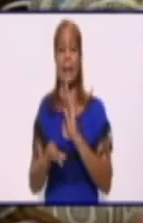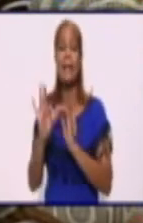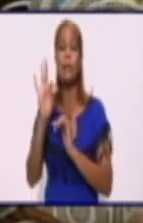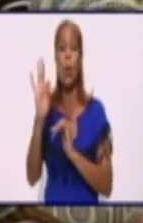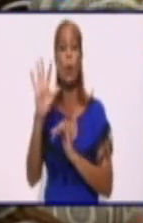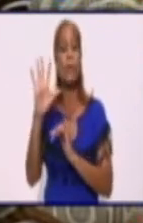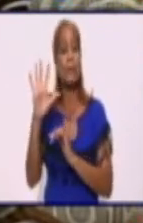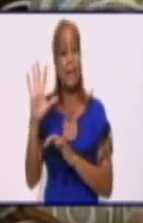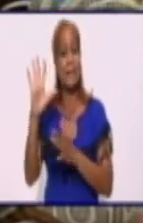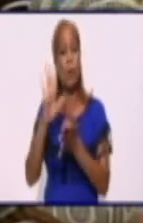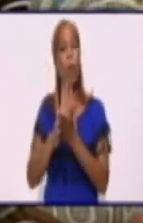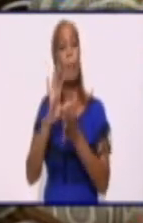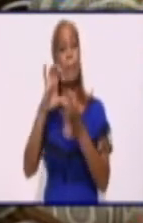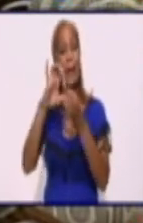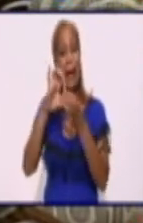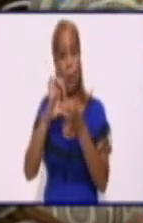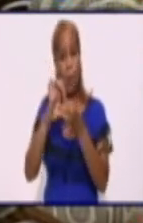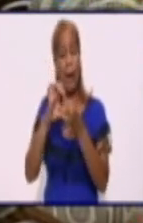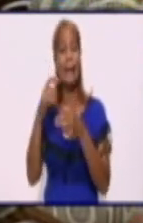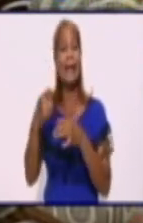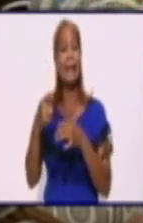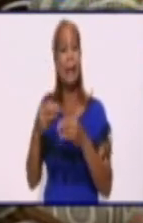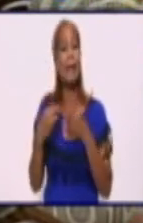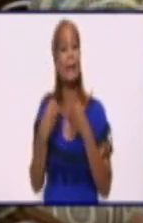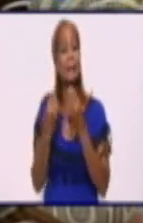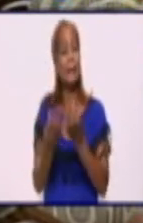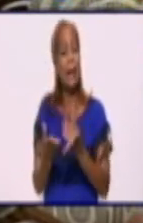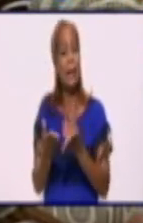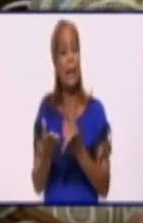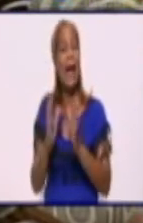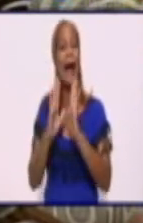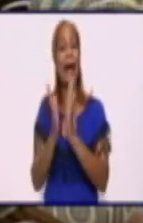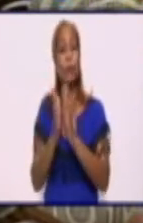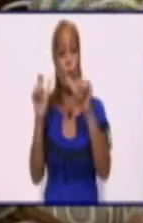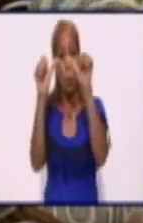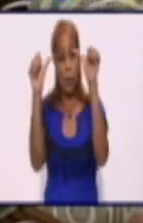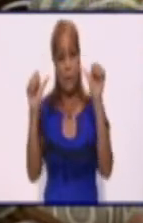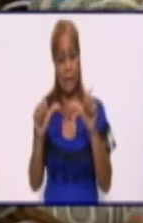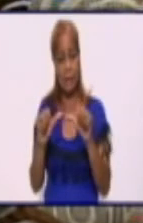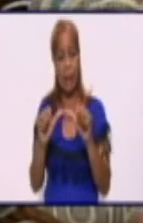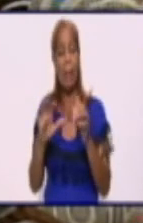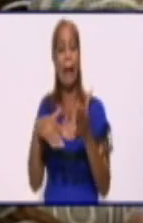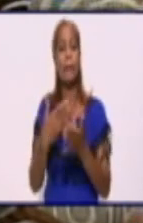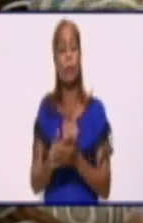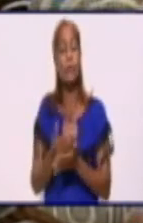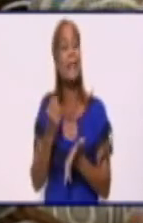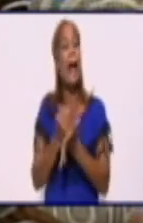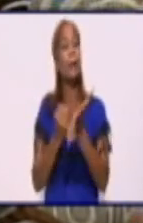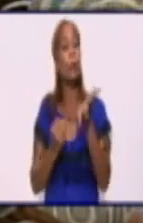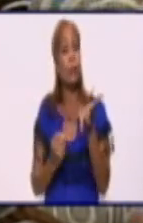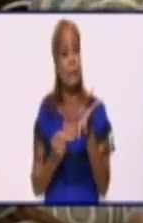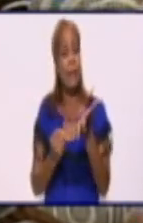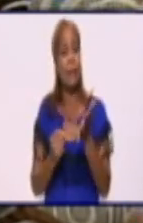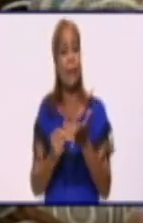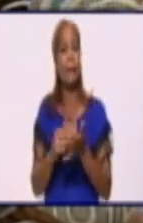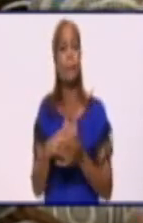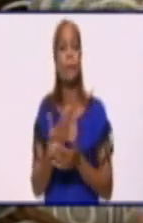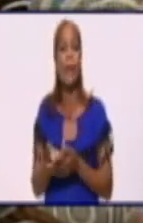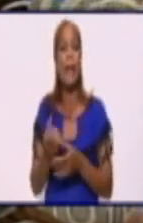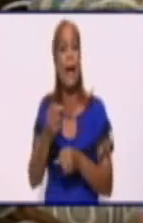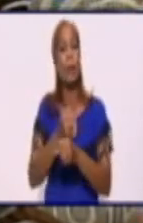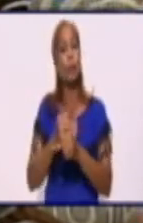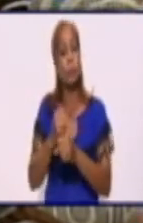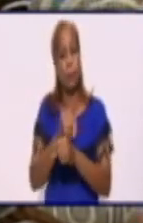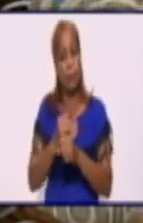megawatt que debe aportar al sistema por esta causa. De igual manera, se autorizó la utilización de 150